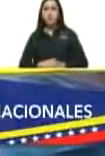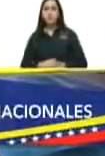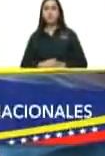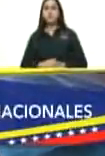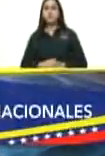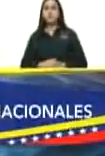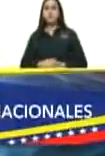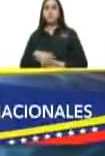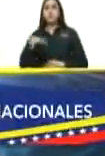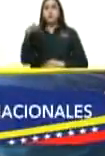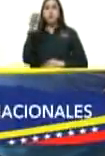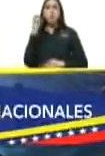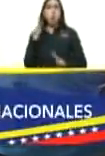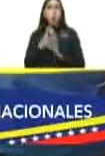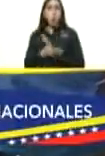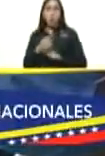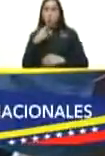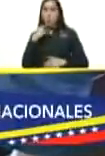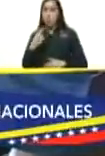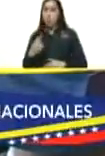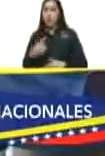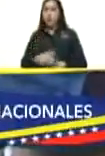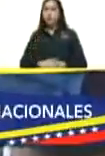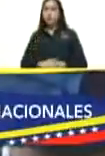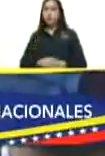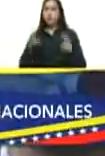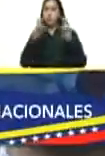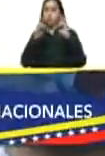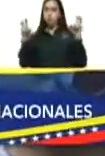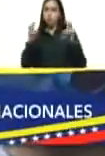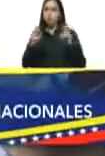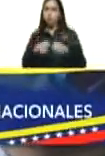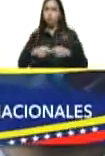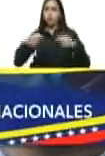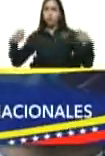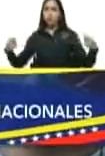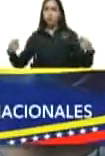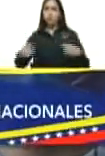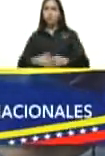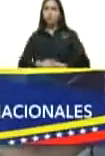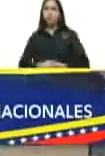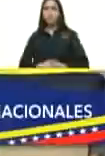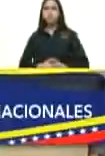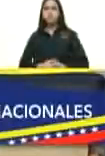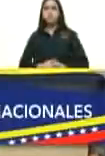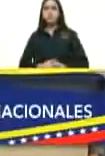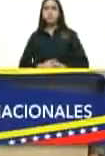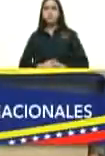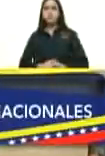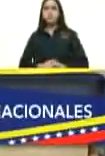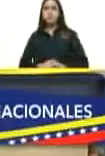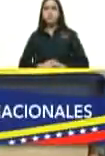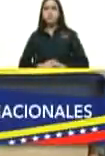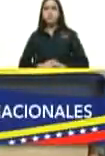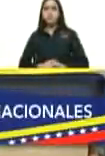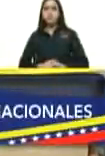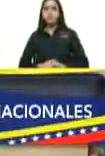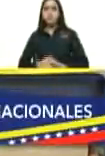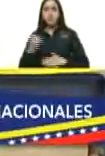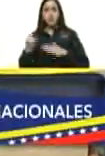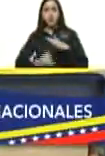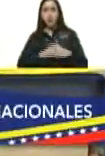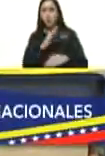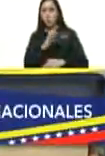pretendido como dice un titular de la agencia Bloomberg un titular de la agencia Bloomberg